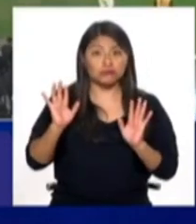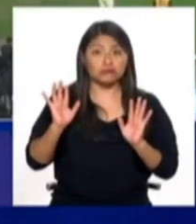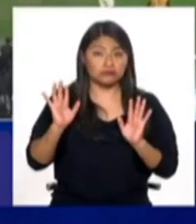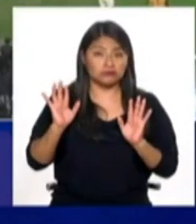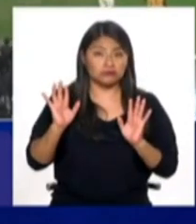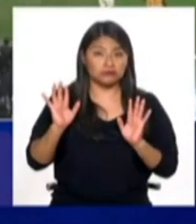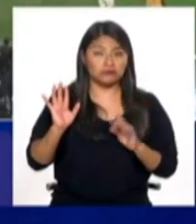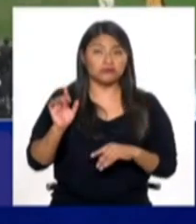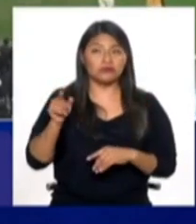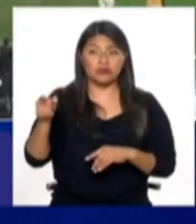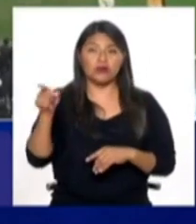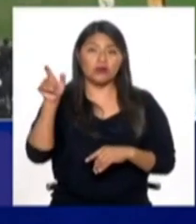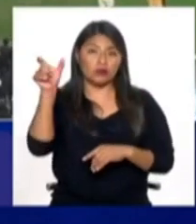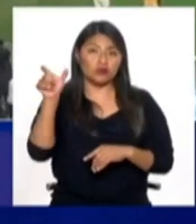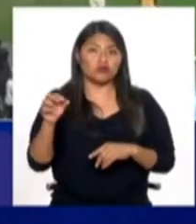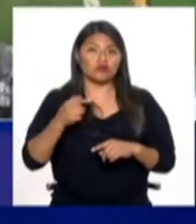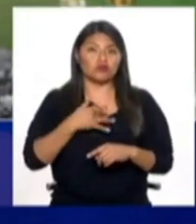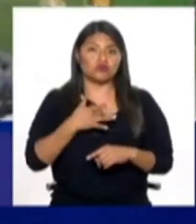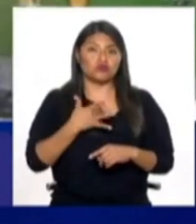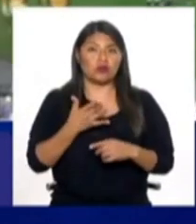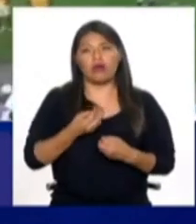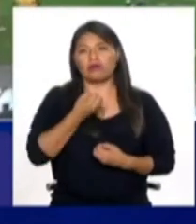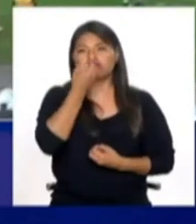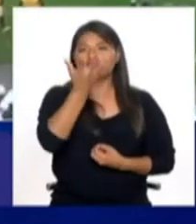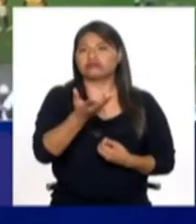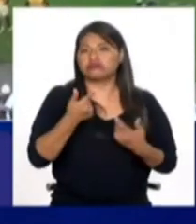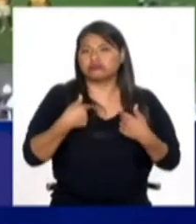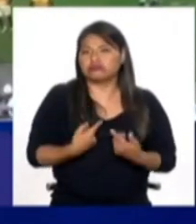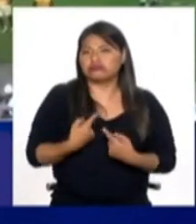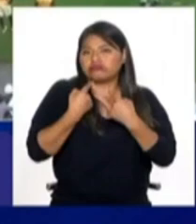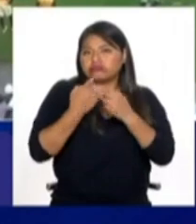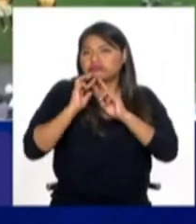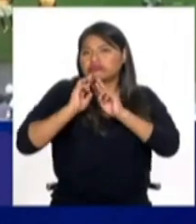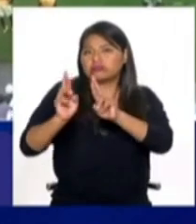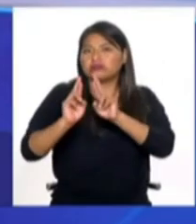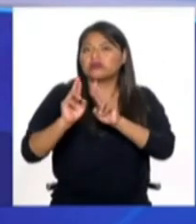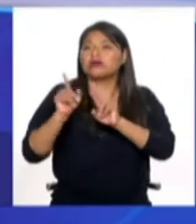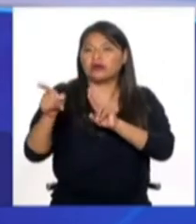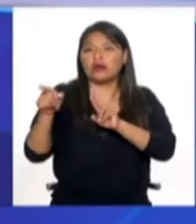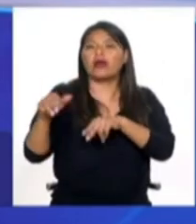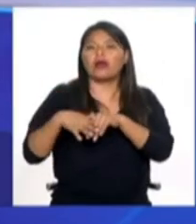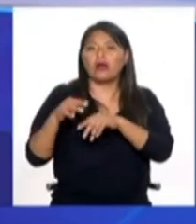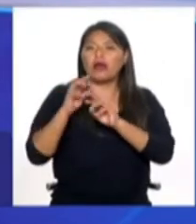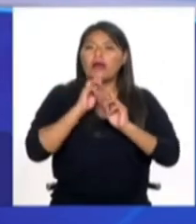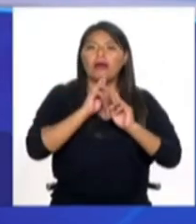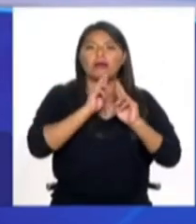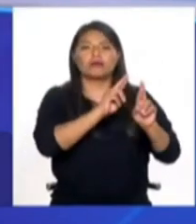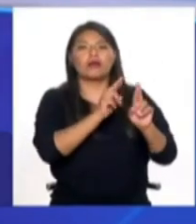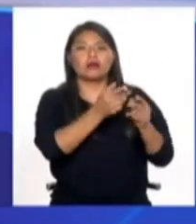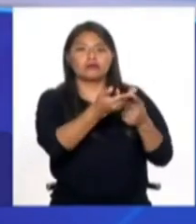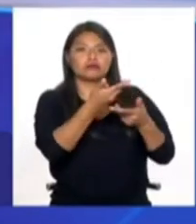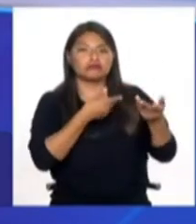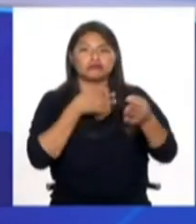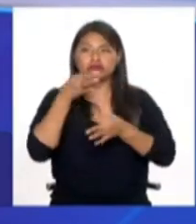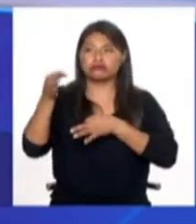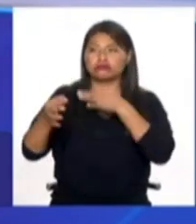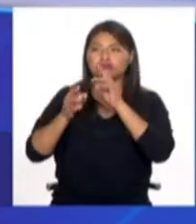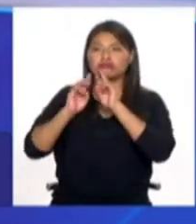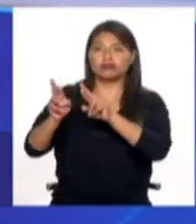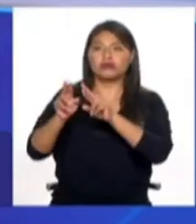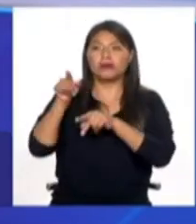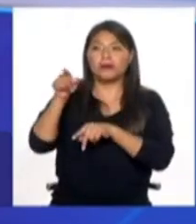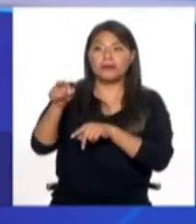necesariamente, es una reacción del momento ante agresiones e insultos, sí es una reacción del momento, pero esa